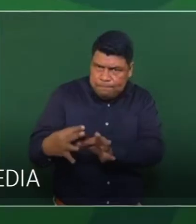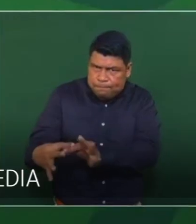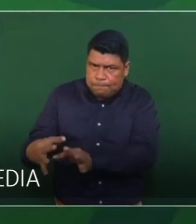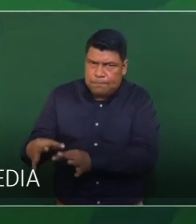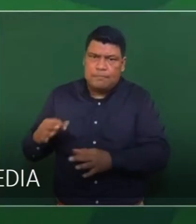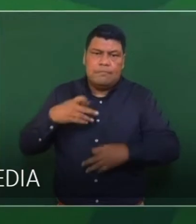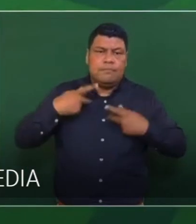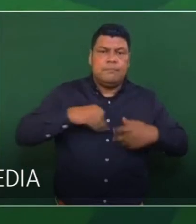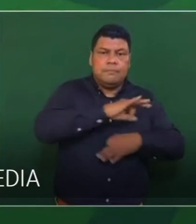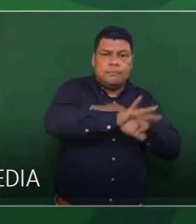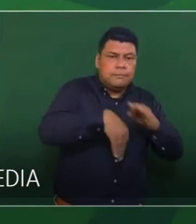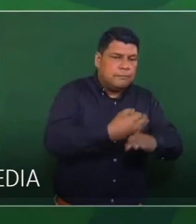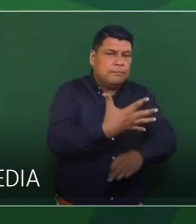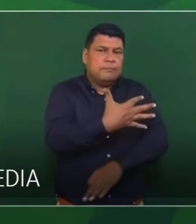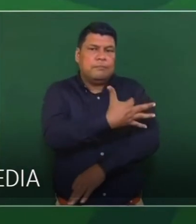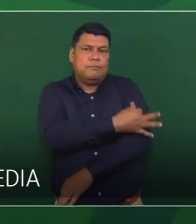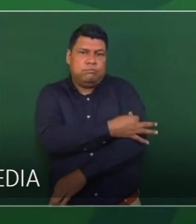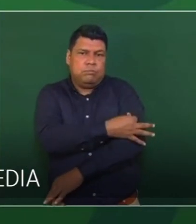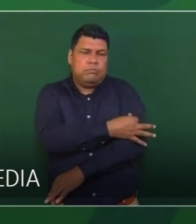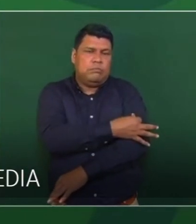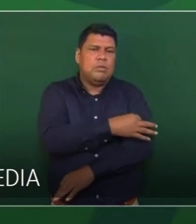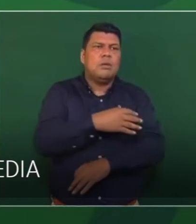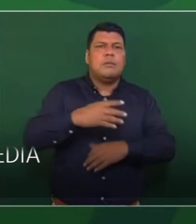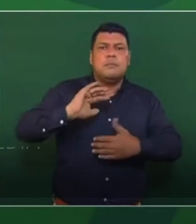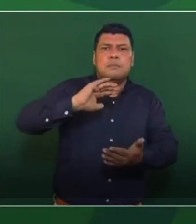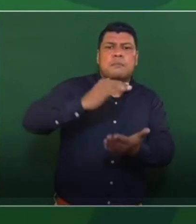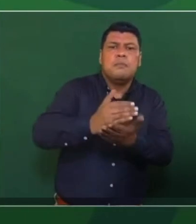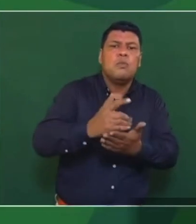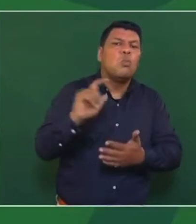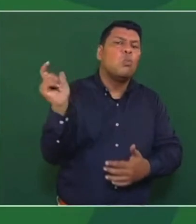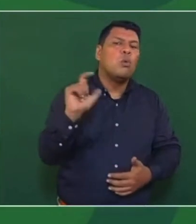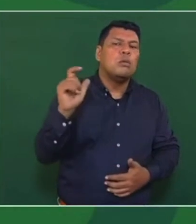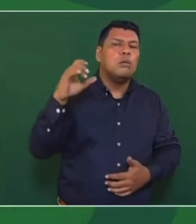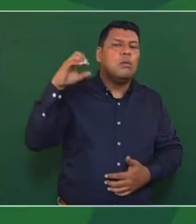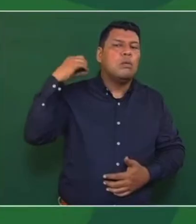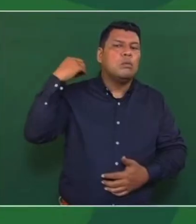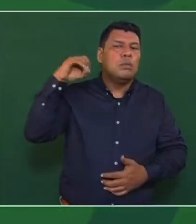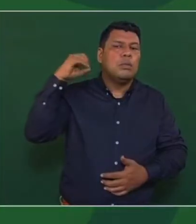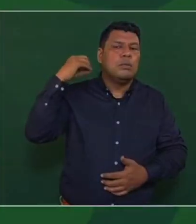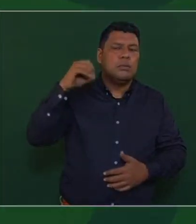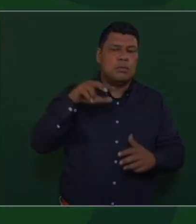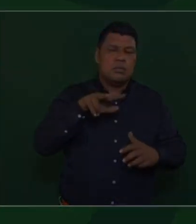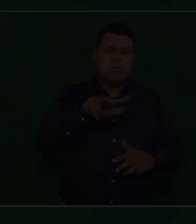terminar de vacunar en octubre a los mayores de 18 años.